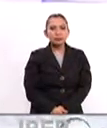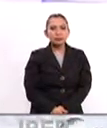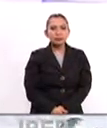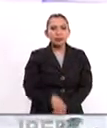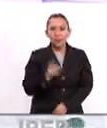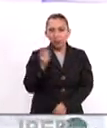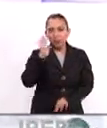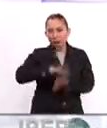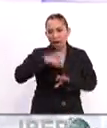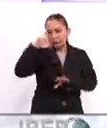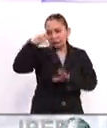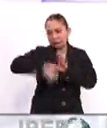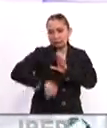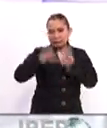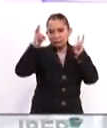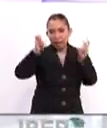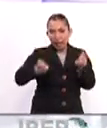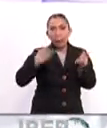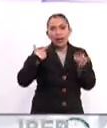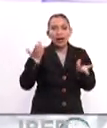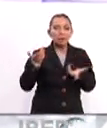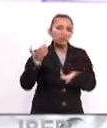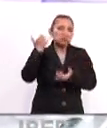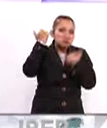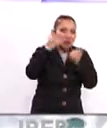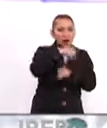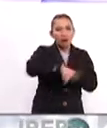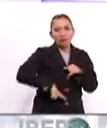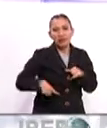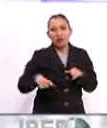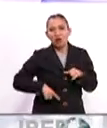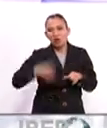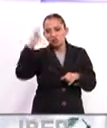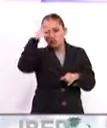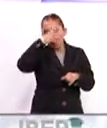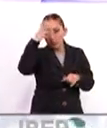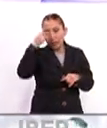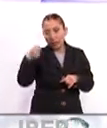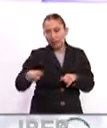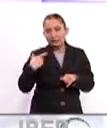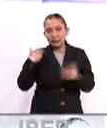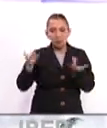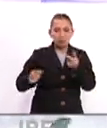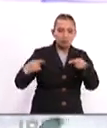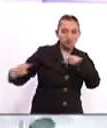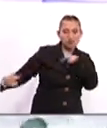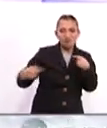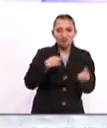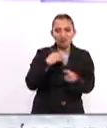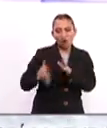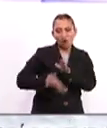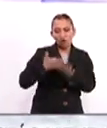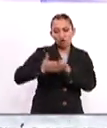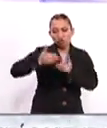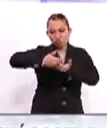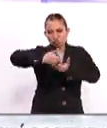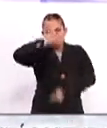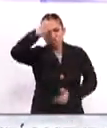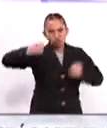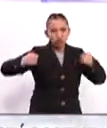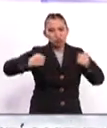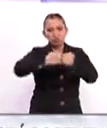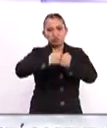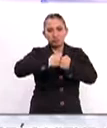Pero para ahondar en más detalles sobre la postura del gobierno de Donald Trump ante esta controversia que causa la construcción de